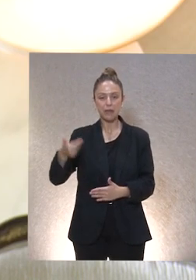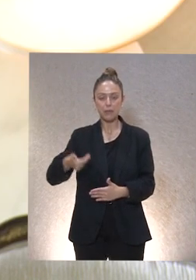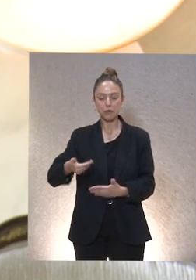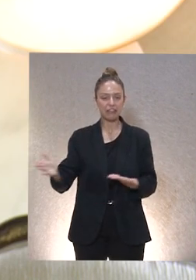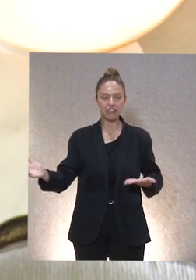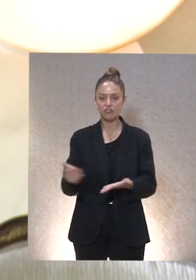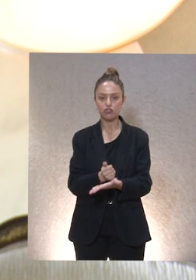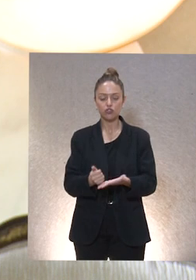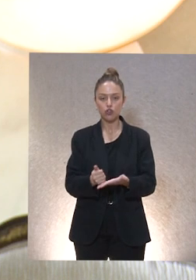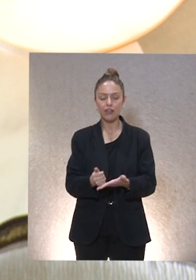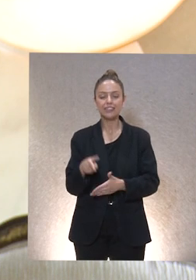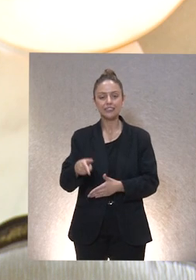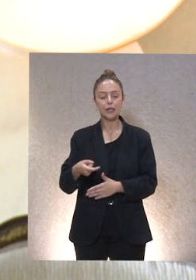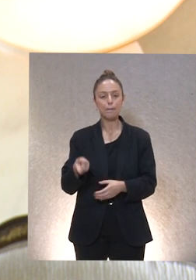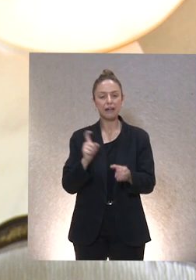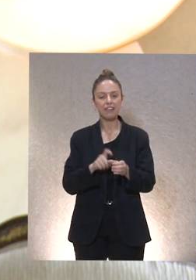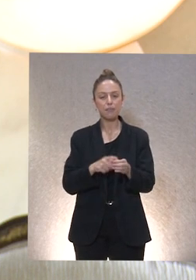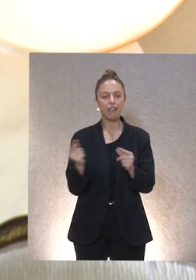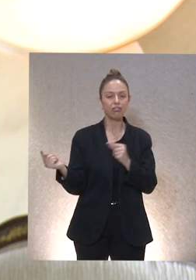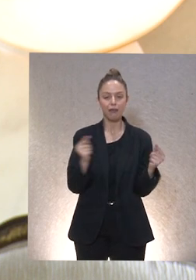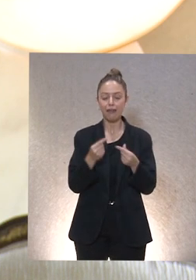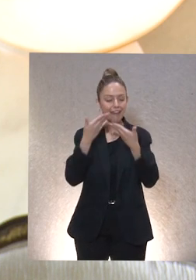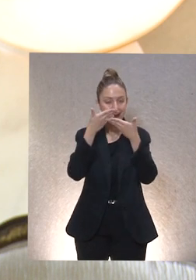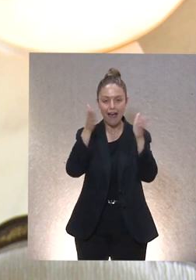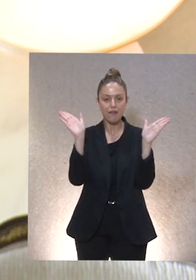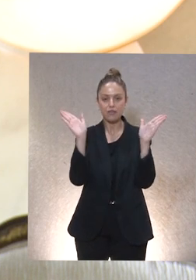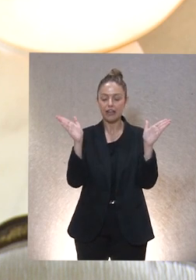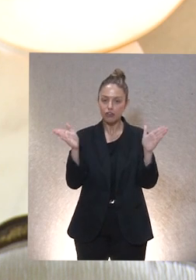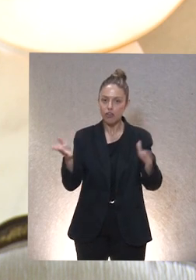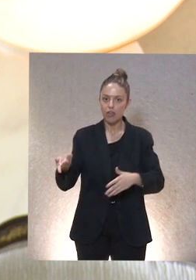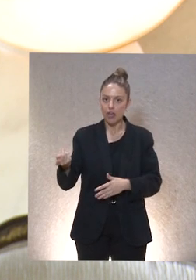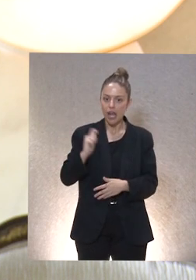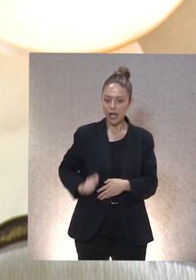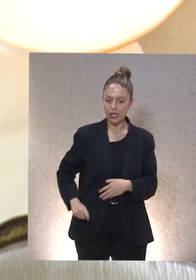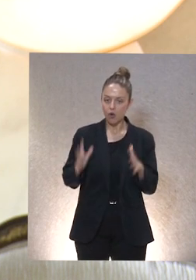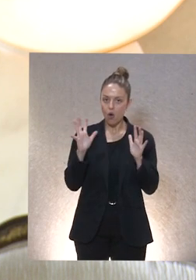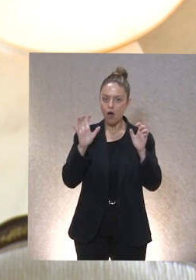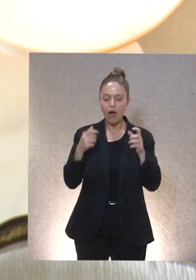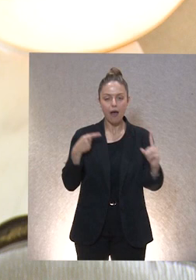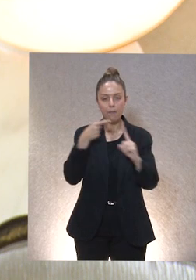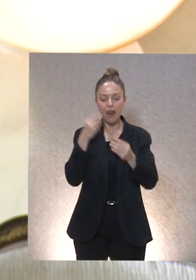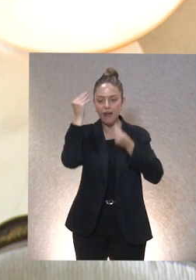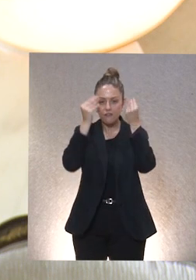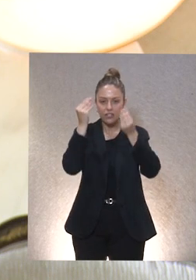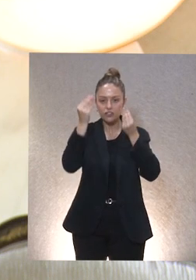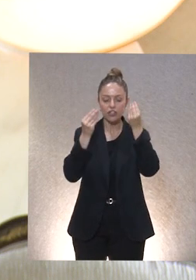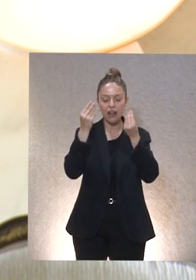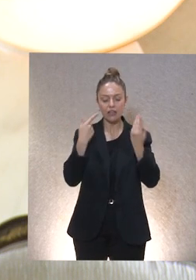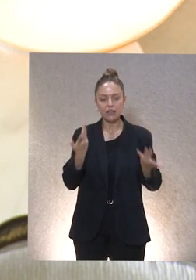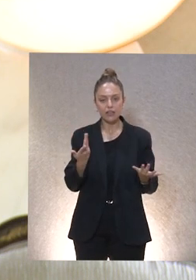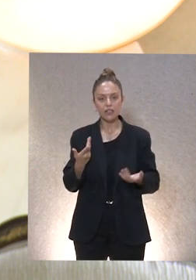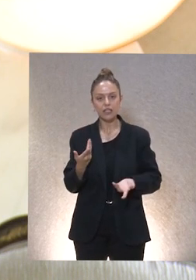personas que todas participarán en un debate abierto y enriquecedor, que nos ayudarán a reflexionar y a pensar cómo mejorar